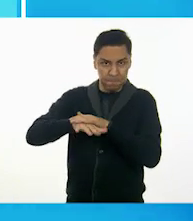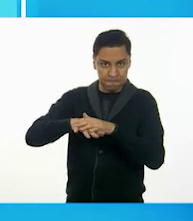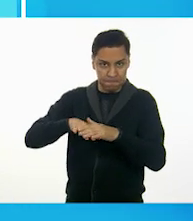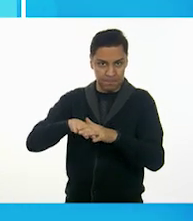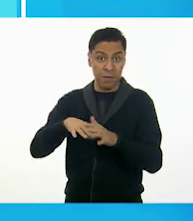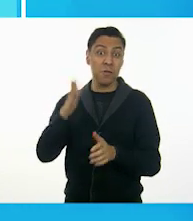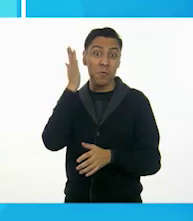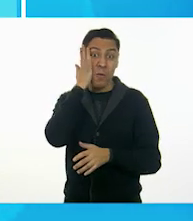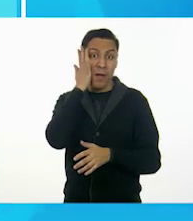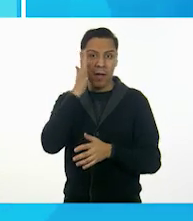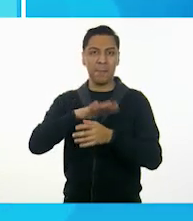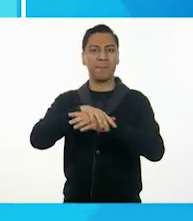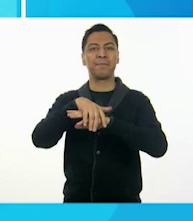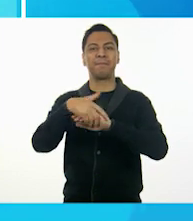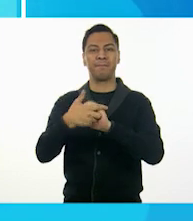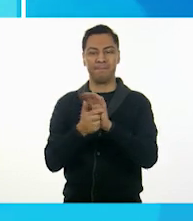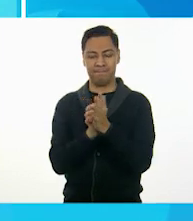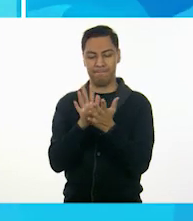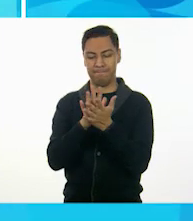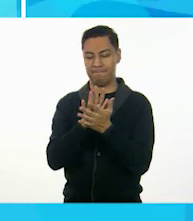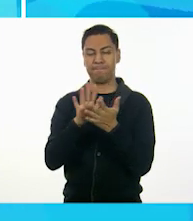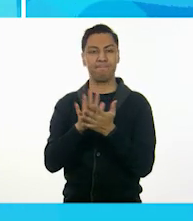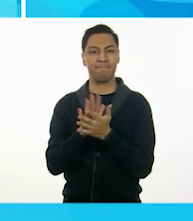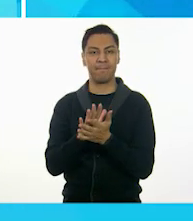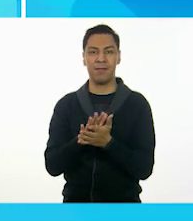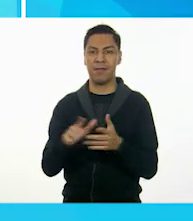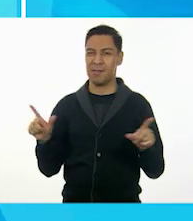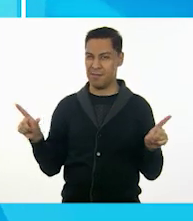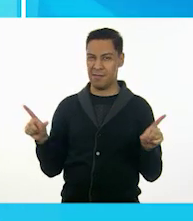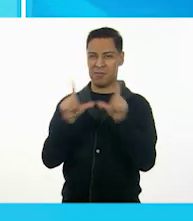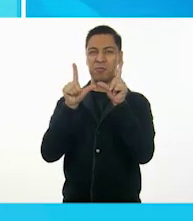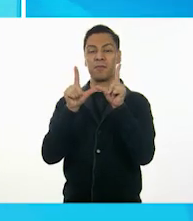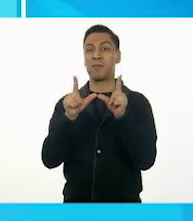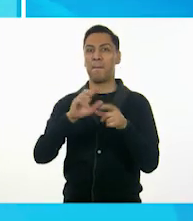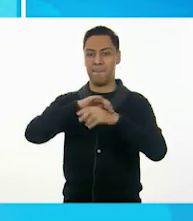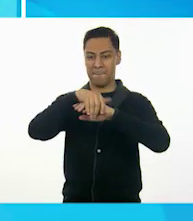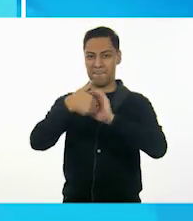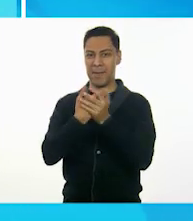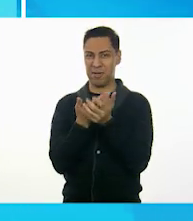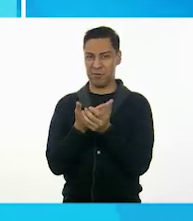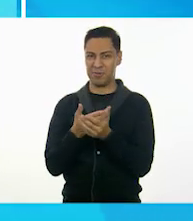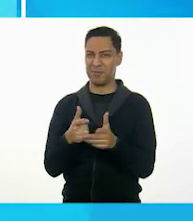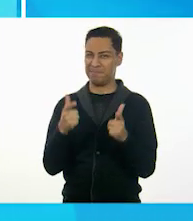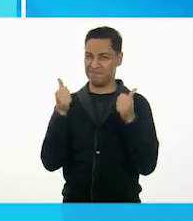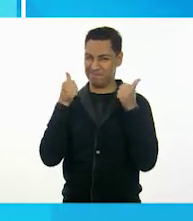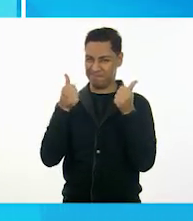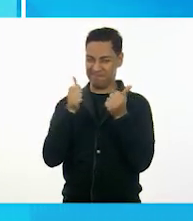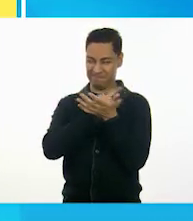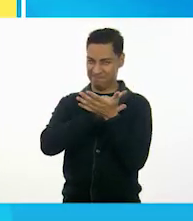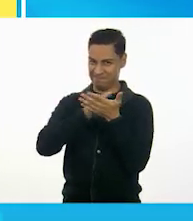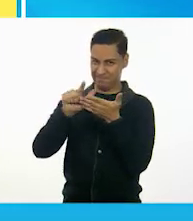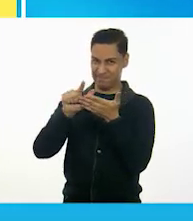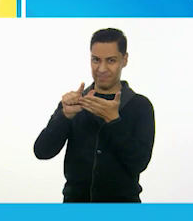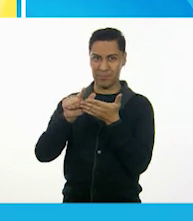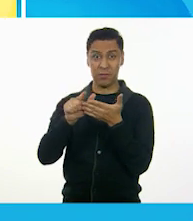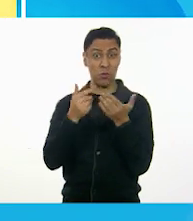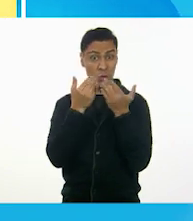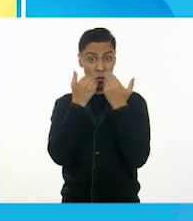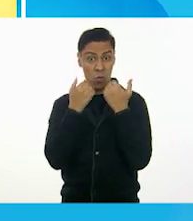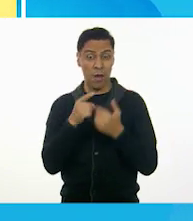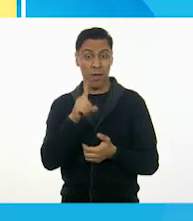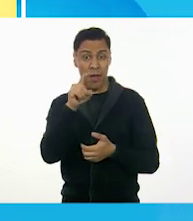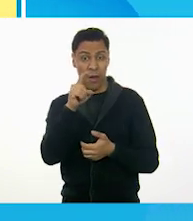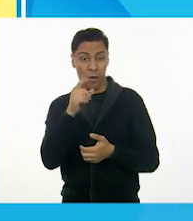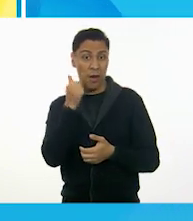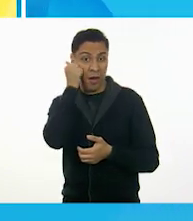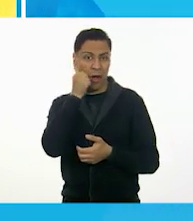Sécalas con una toalla. ¡Y listo! Tus manos están limpias. Si no tienes agua y jabón,